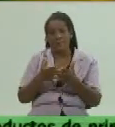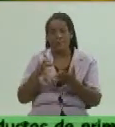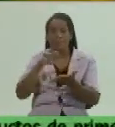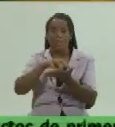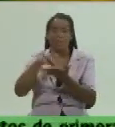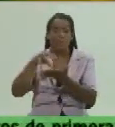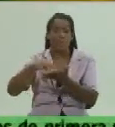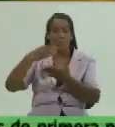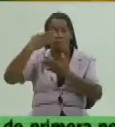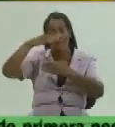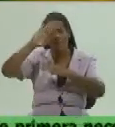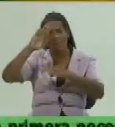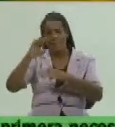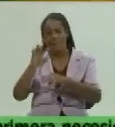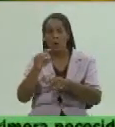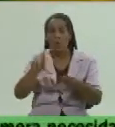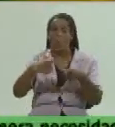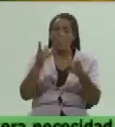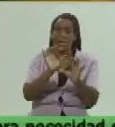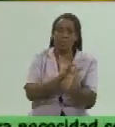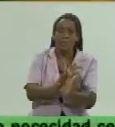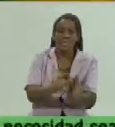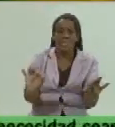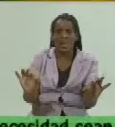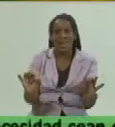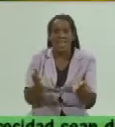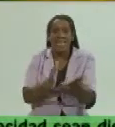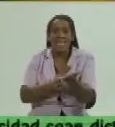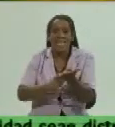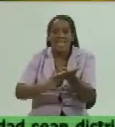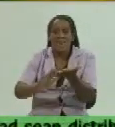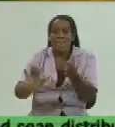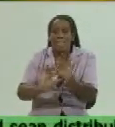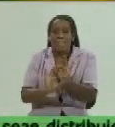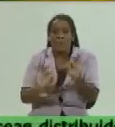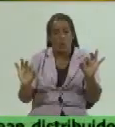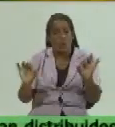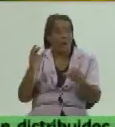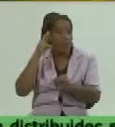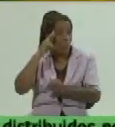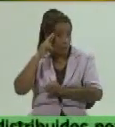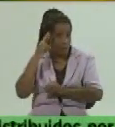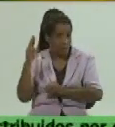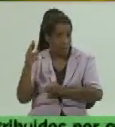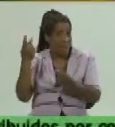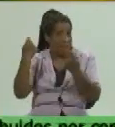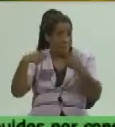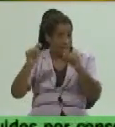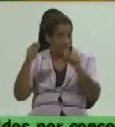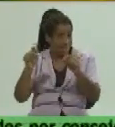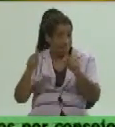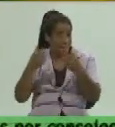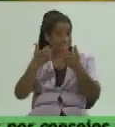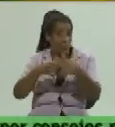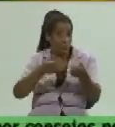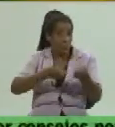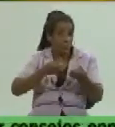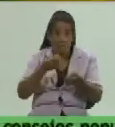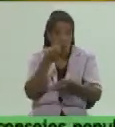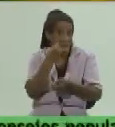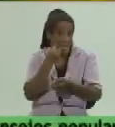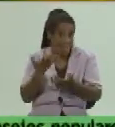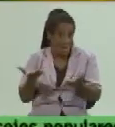cumplimiento de las medidas de higiene en cada uno de los puntos de las ventas recordar que es la venta de productos agropecuarios pero eso es alimento a la población